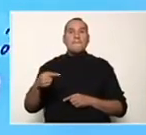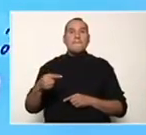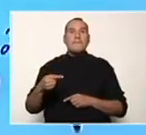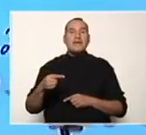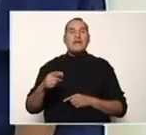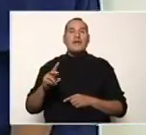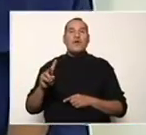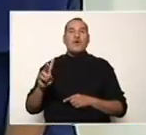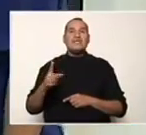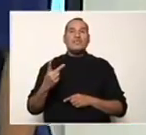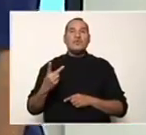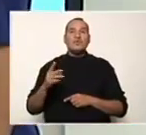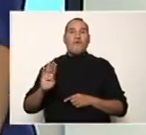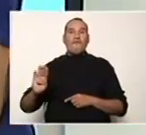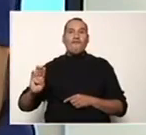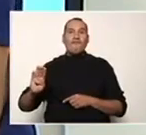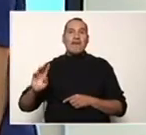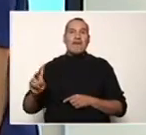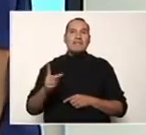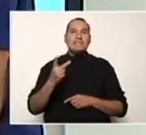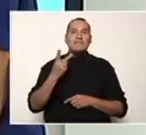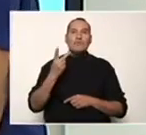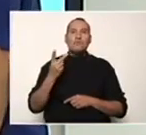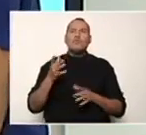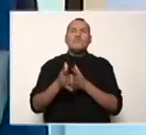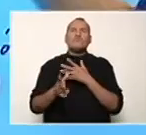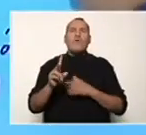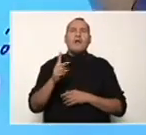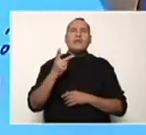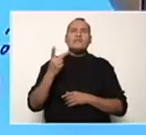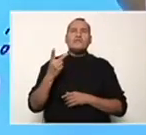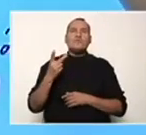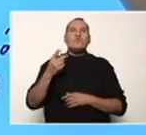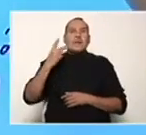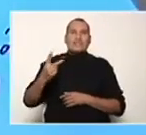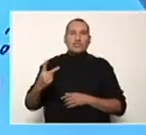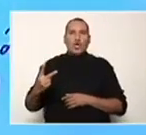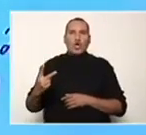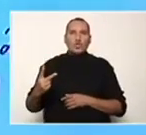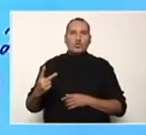elevar al cuadrado el segundo término. El segundo término es 2.